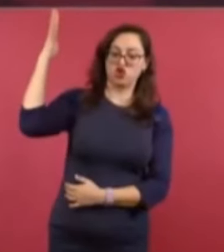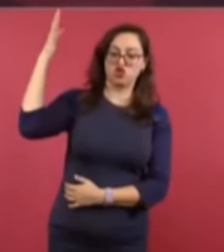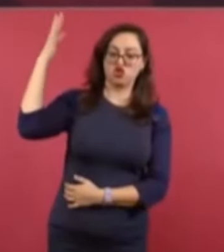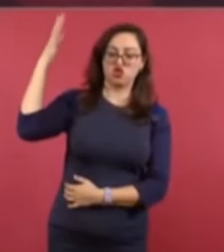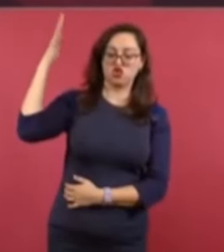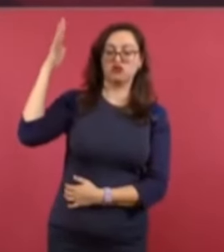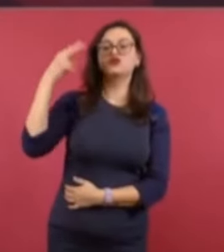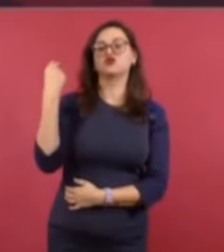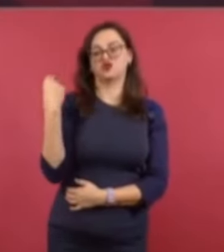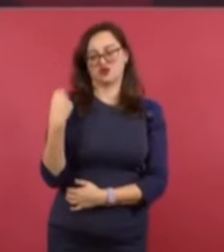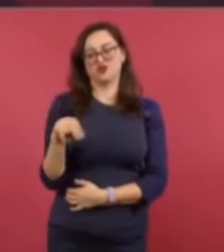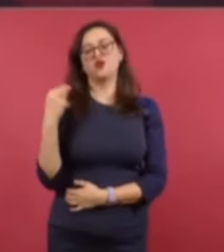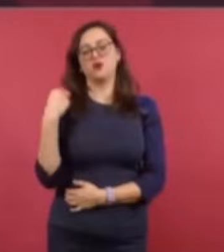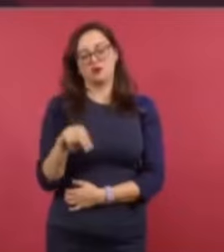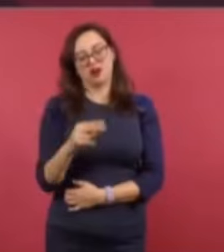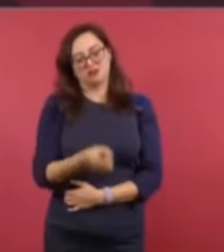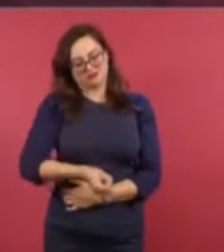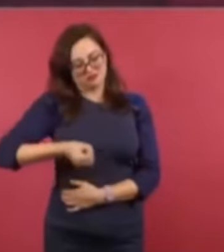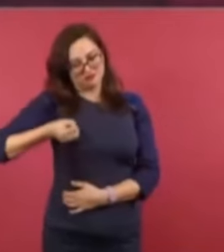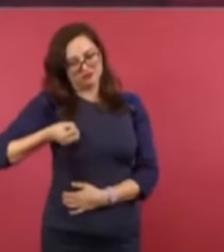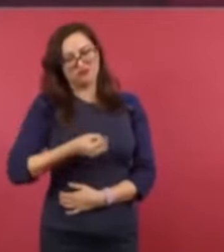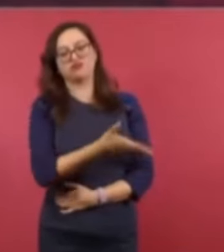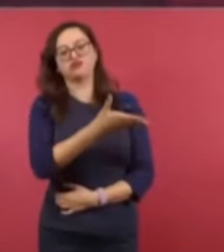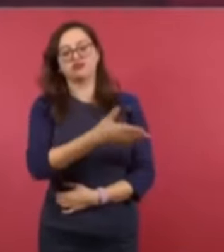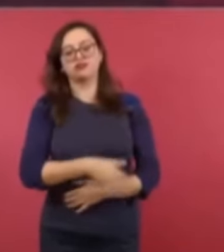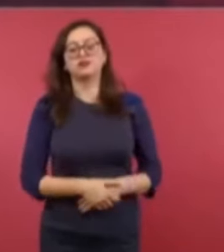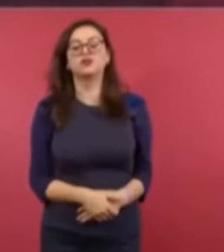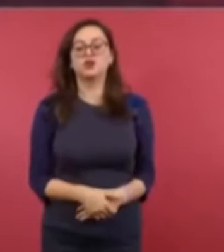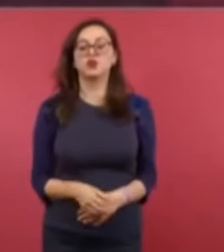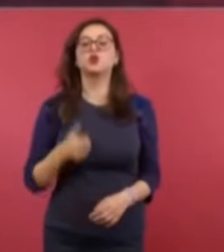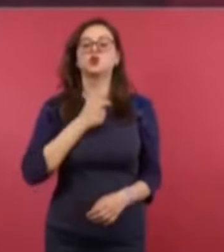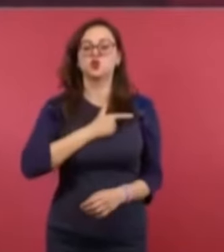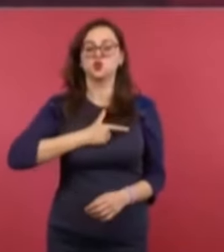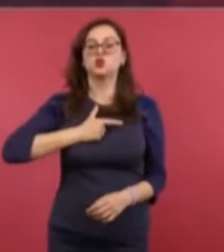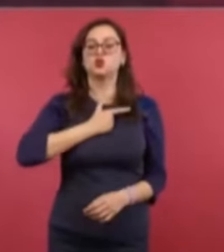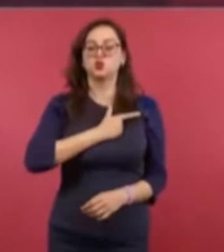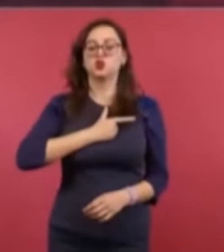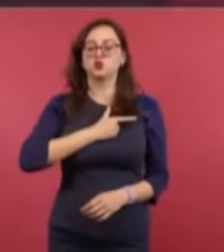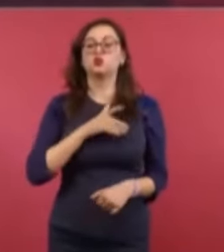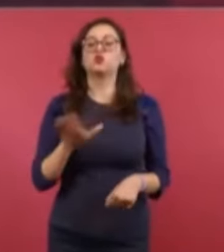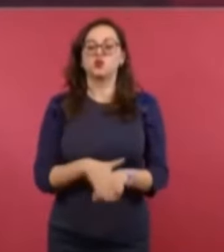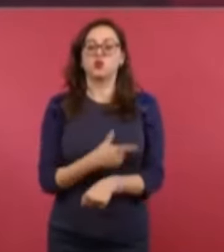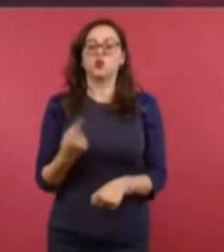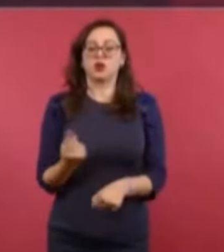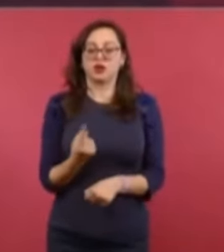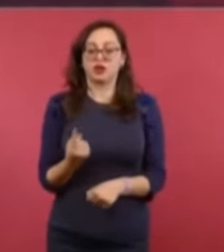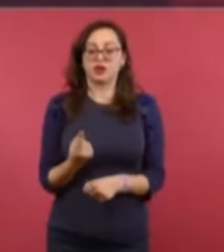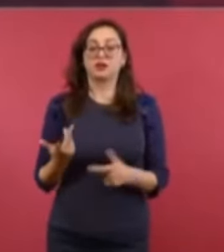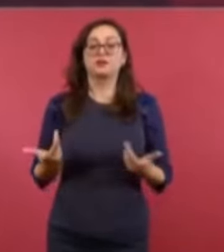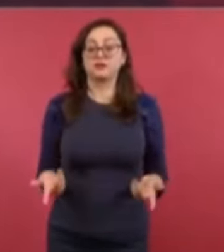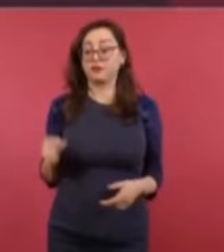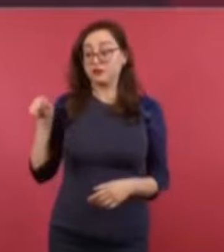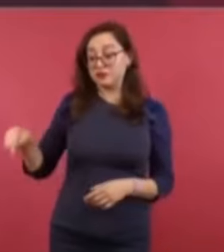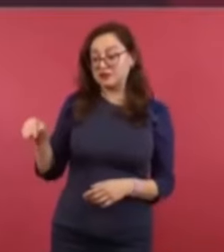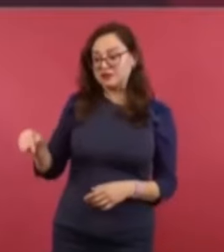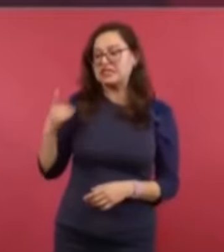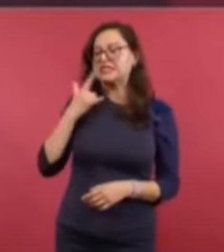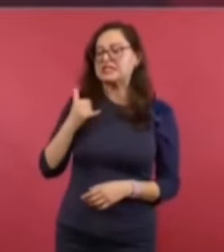lleve su nombre, que él quiso democratizar al sindicato de electricistas.